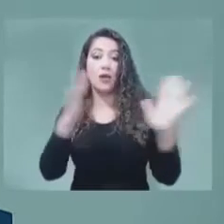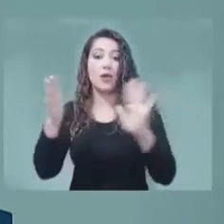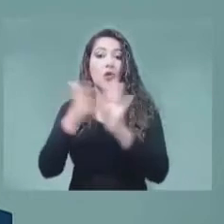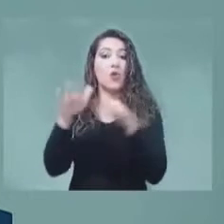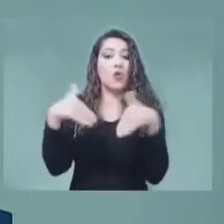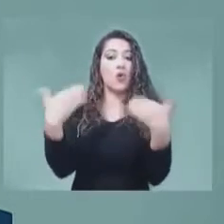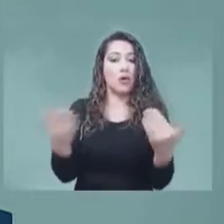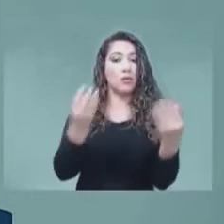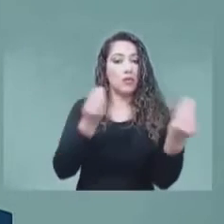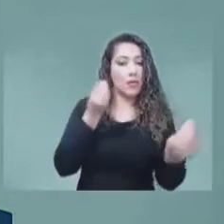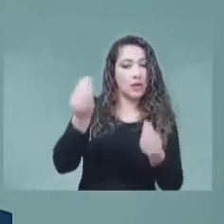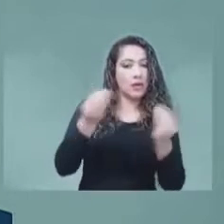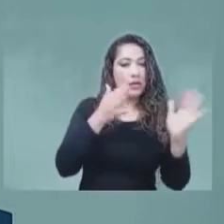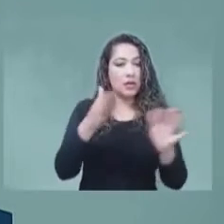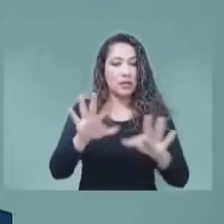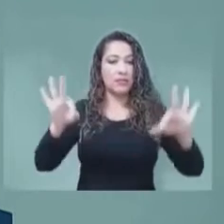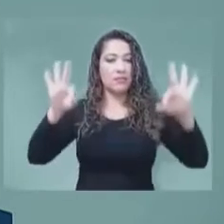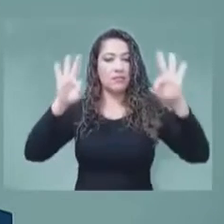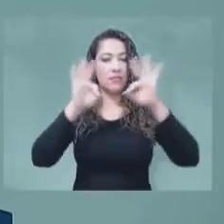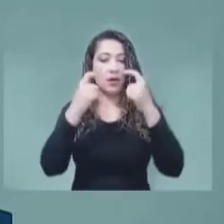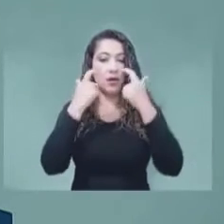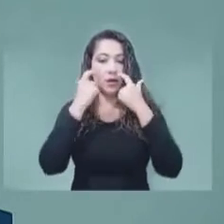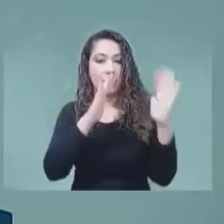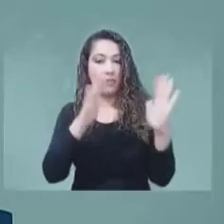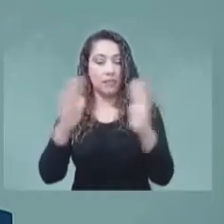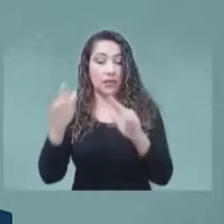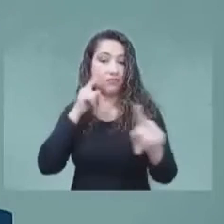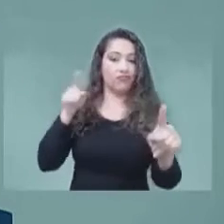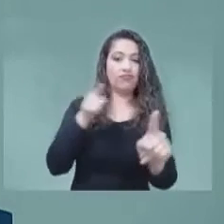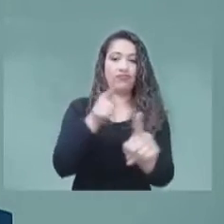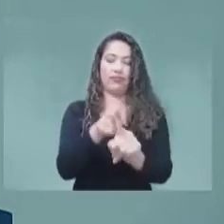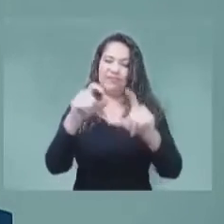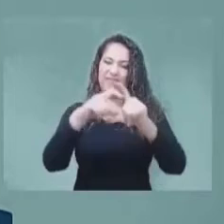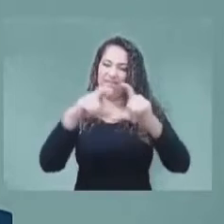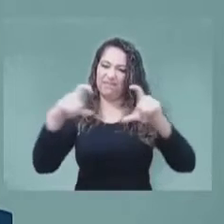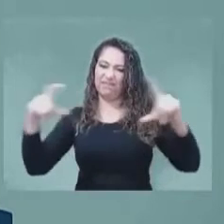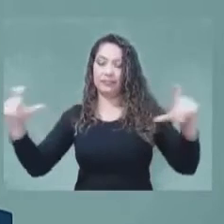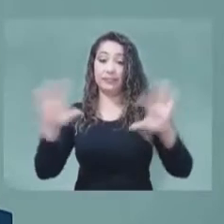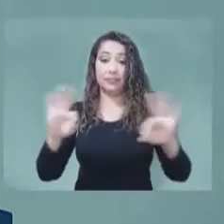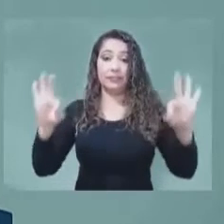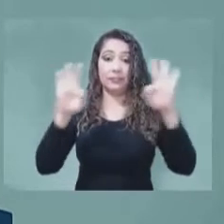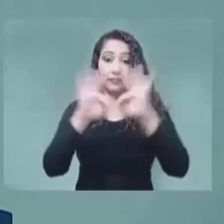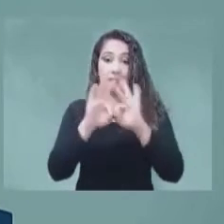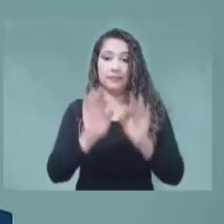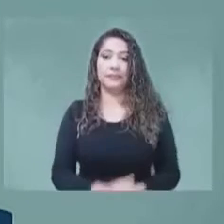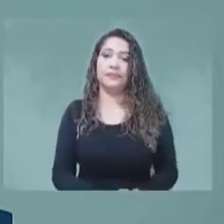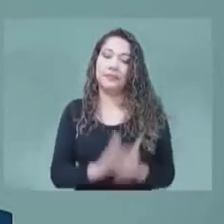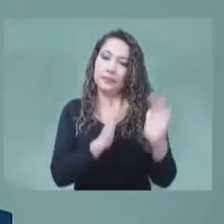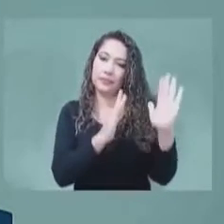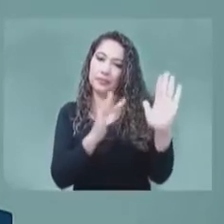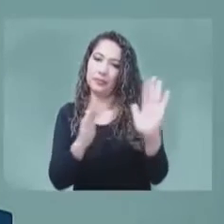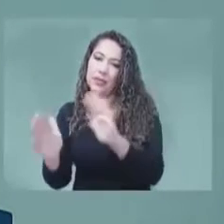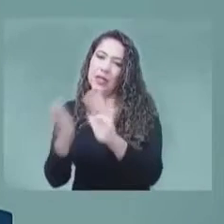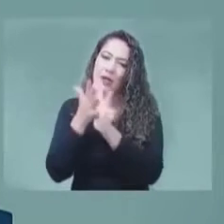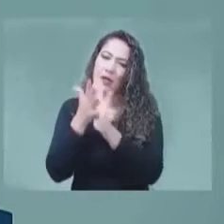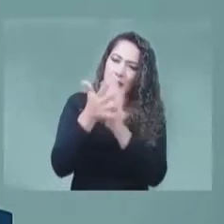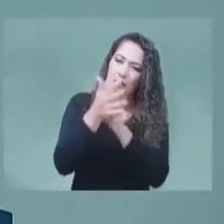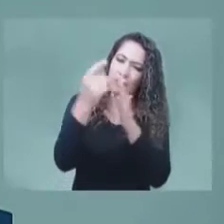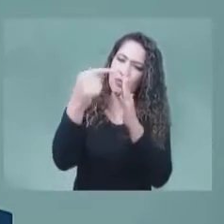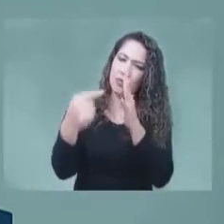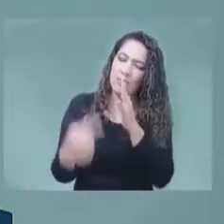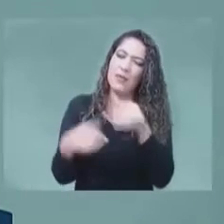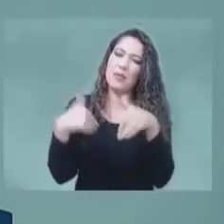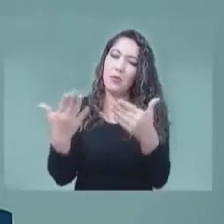para este fin. Por otro lado, tendremos información sobre la experiencia de monitoreo de parte de un